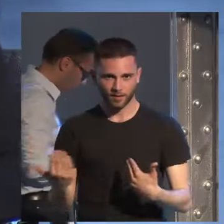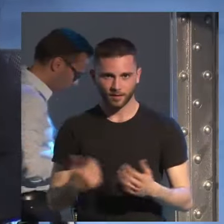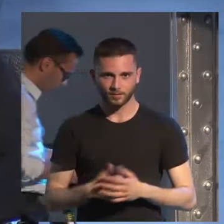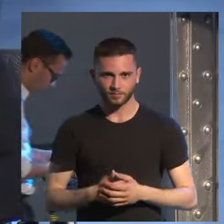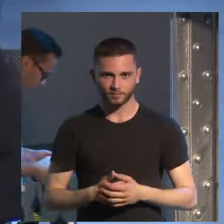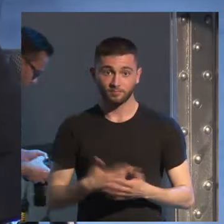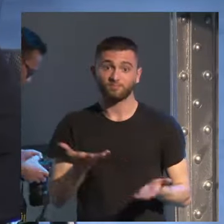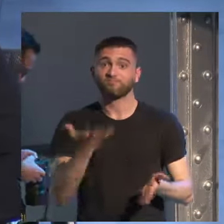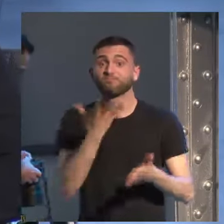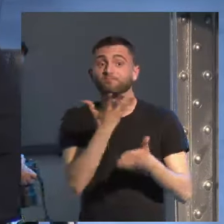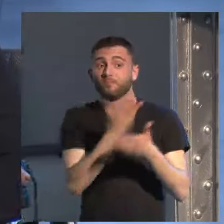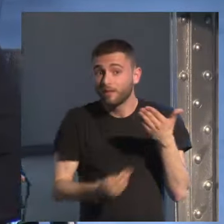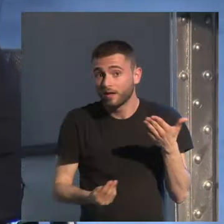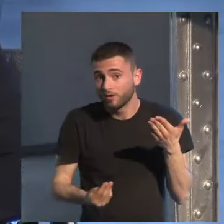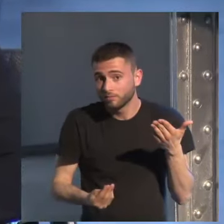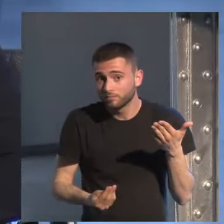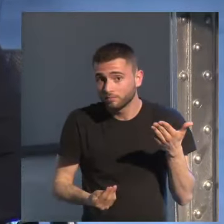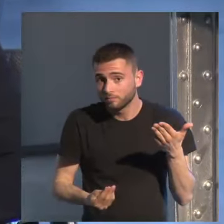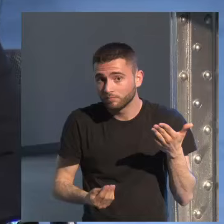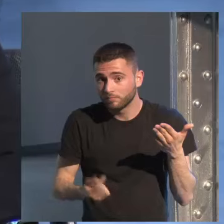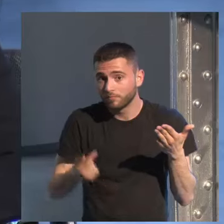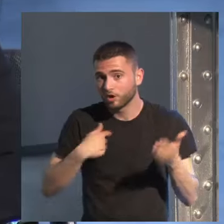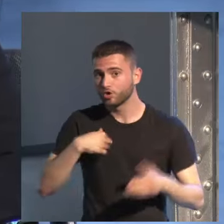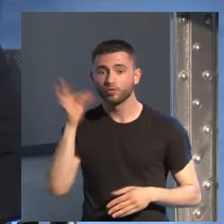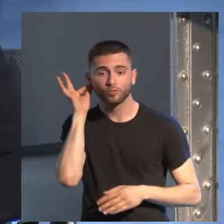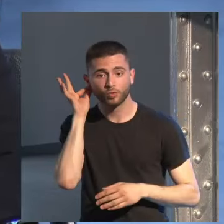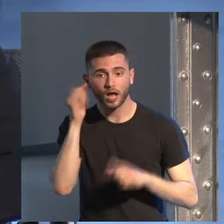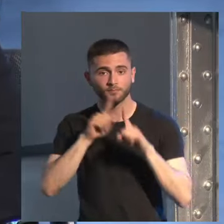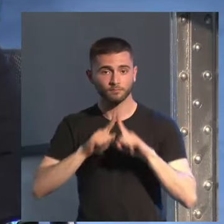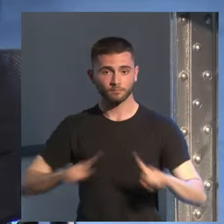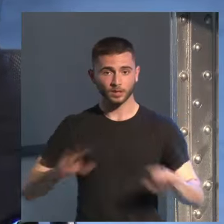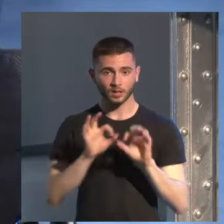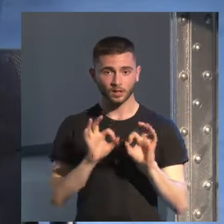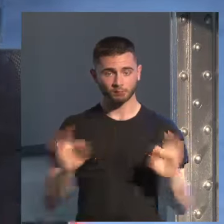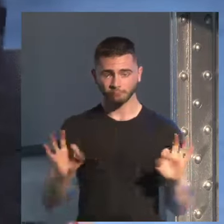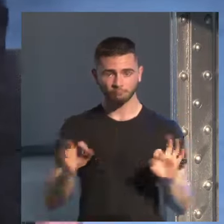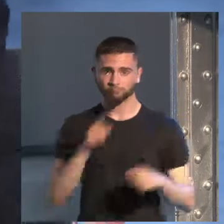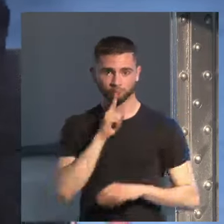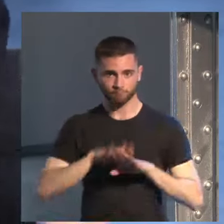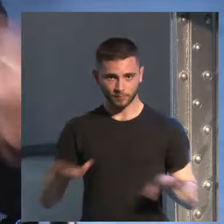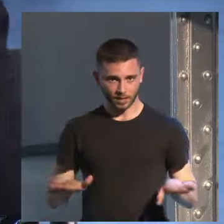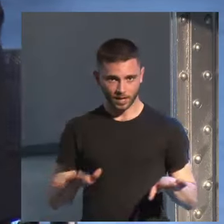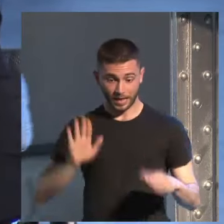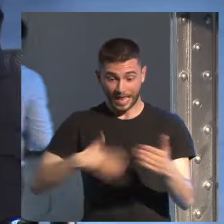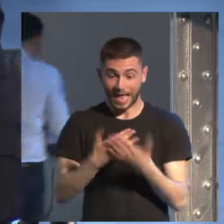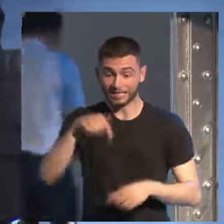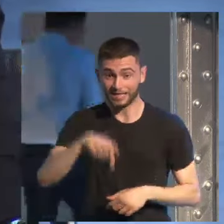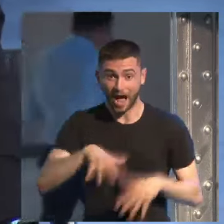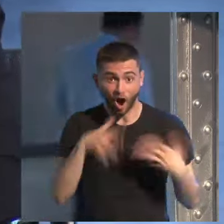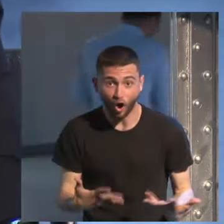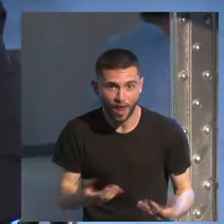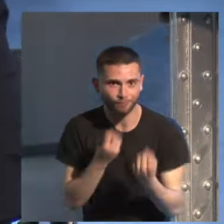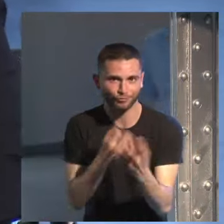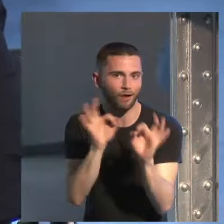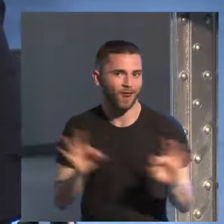Yo creo que fue un error. Pero yo soy una mujer discreta. Me callé. Y hasta esta noche aquí no he dicho la